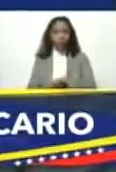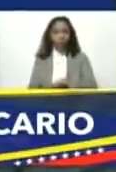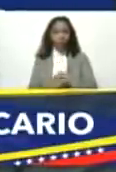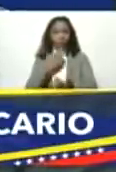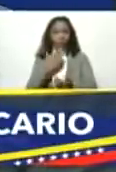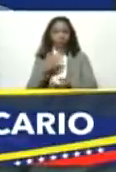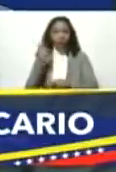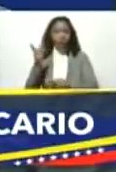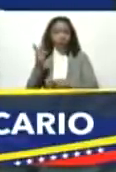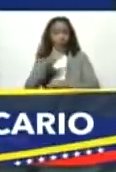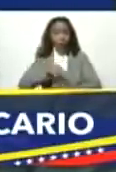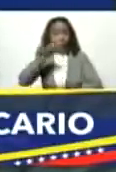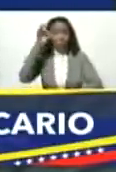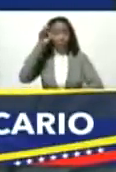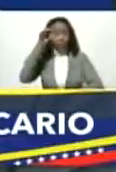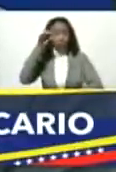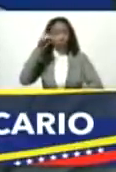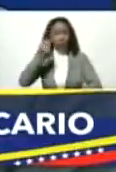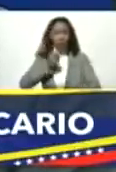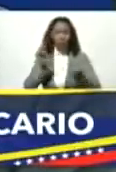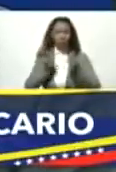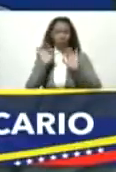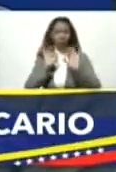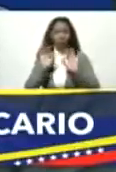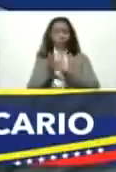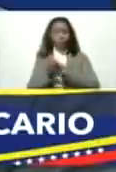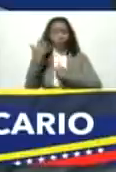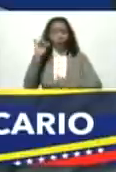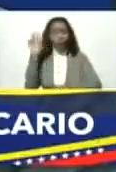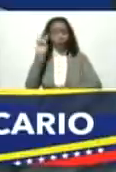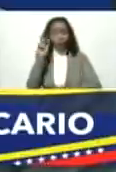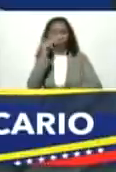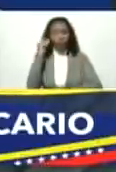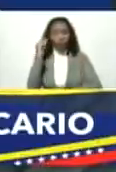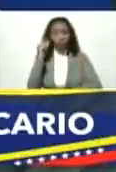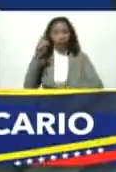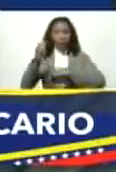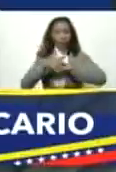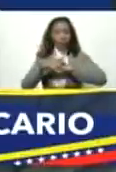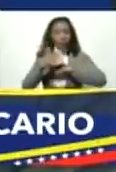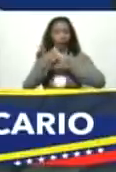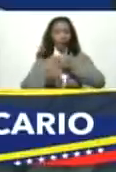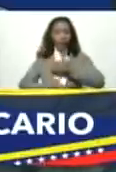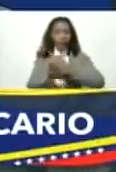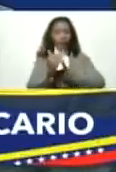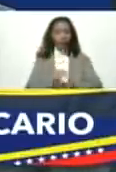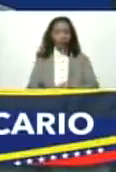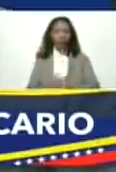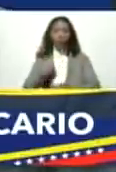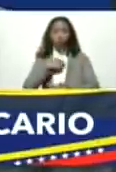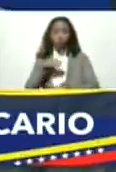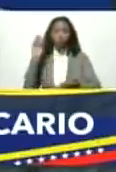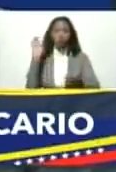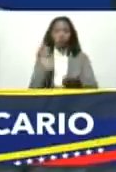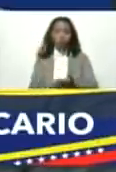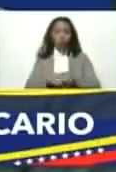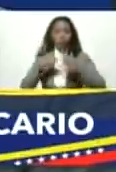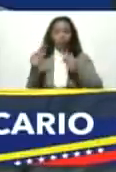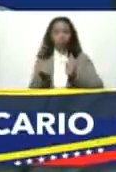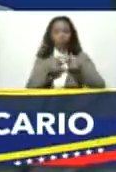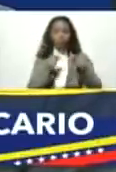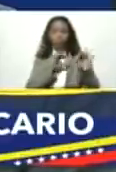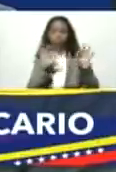espíritu indomable y de trabajo que tenemos los venezolanos a la tecnología y sus avances nos hemos vuelto más intuitivos